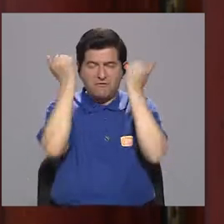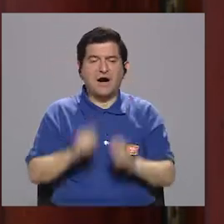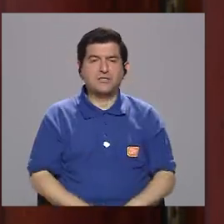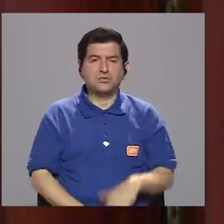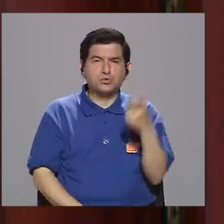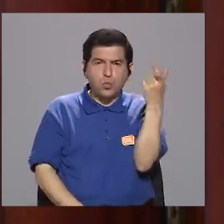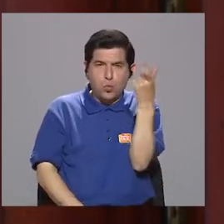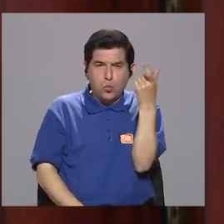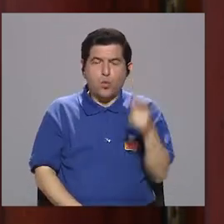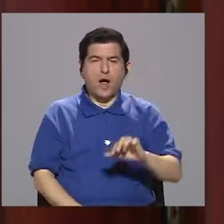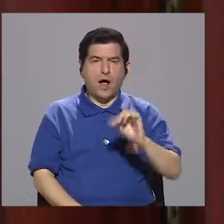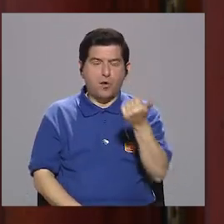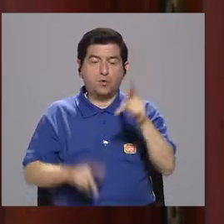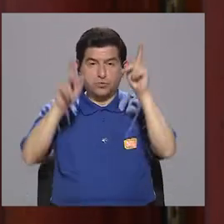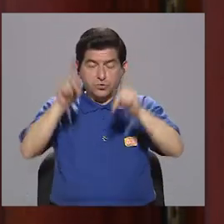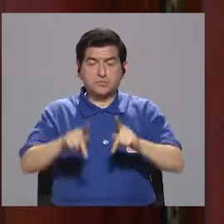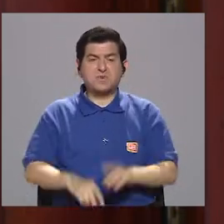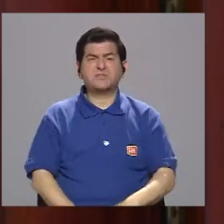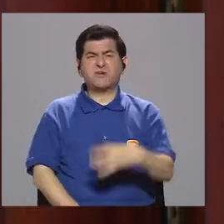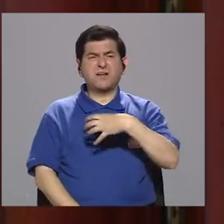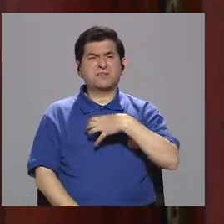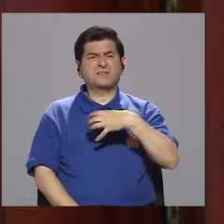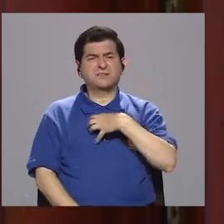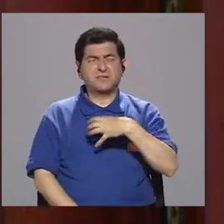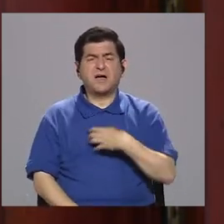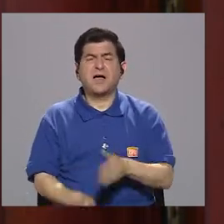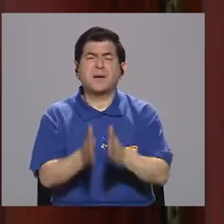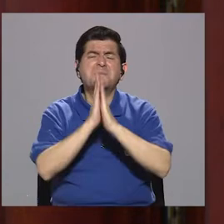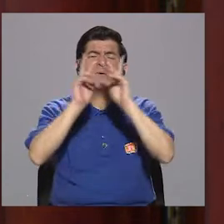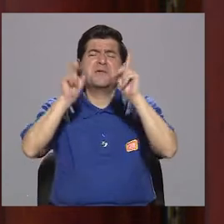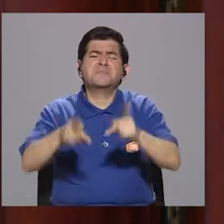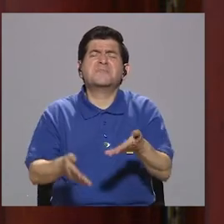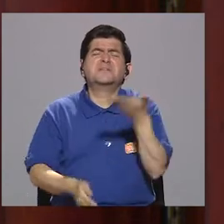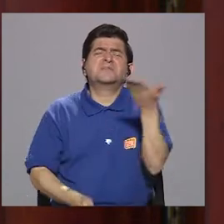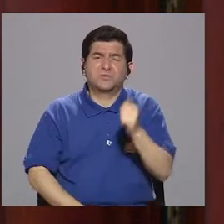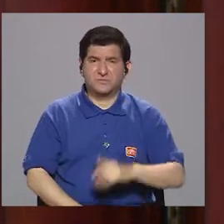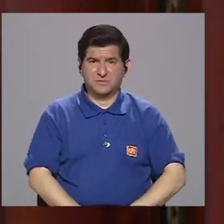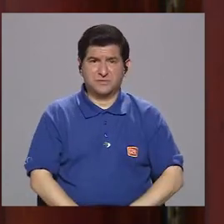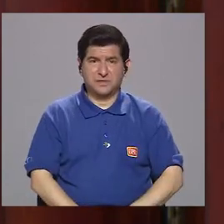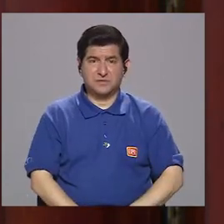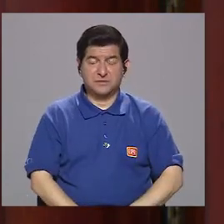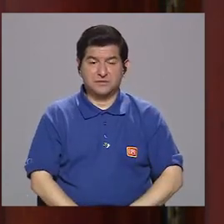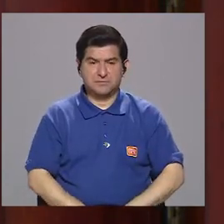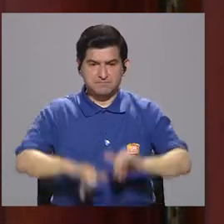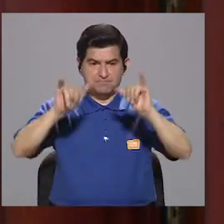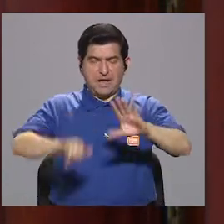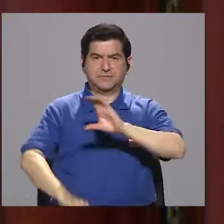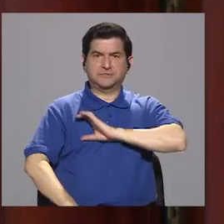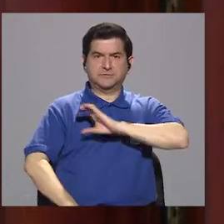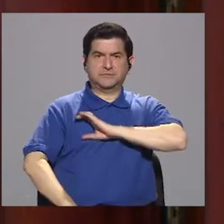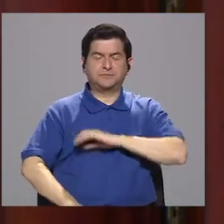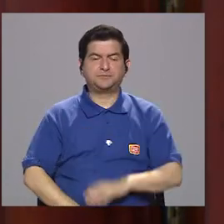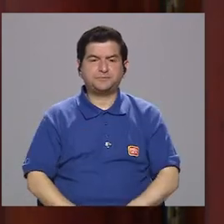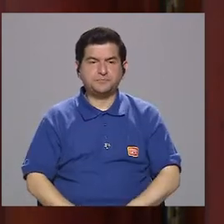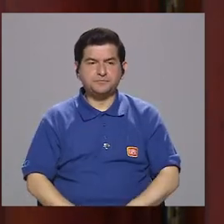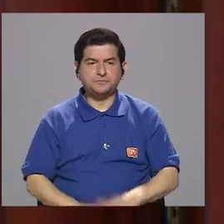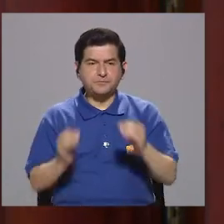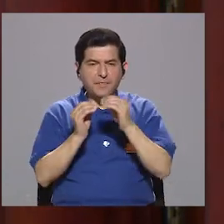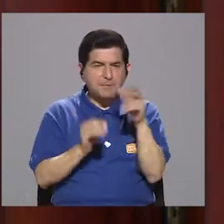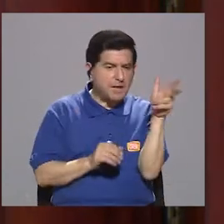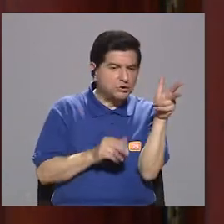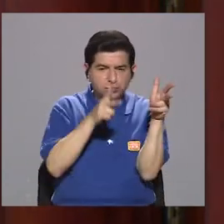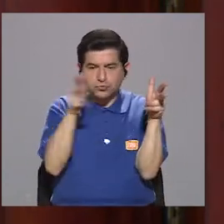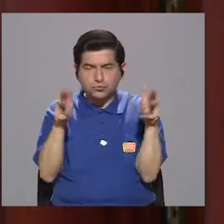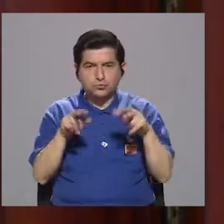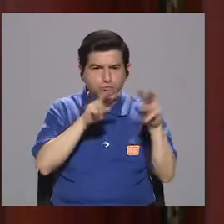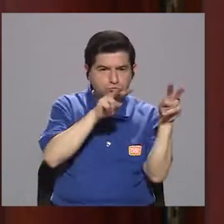Uruca, etcétera, que la gente nos reclama. ¿Qué es lo que nomás nos pide la gente a nosotros? Más presencia policial, más cámaras